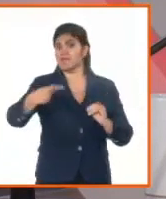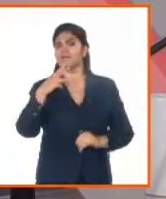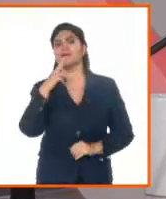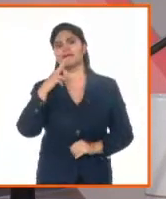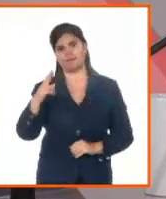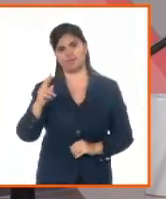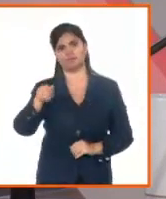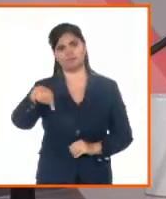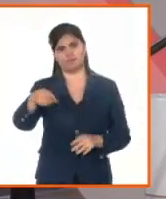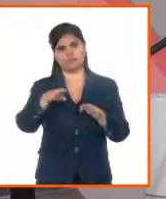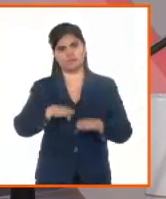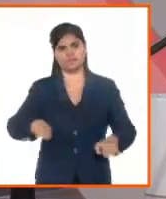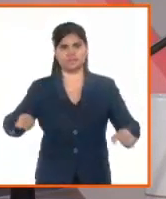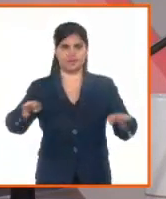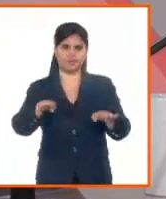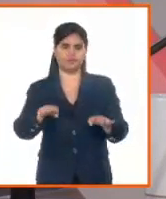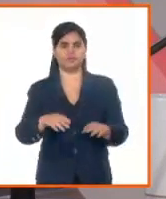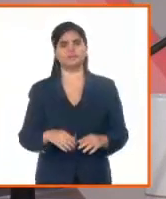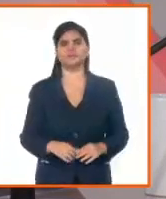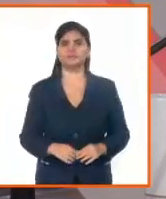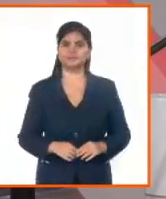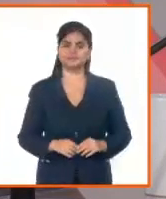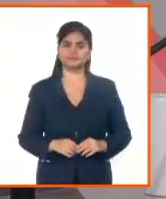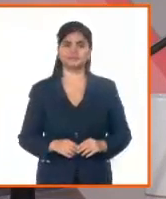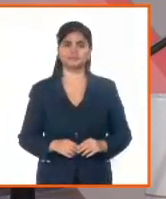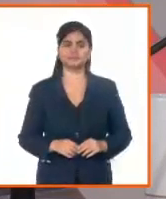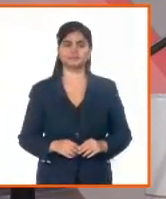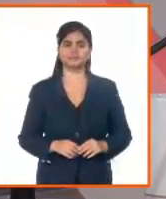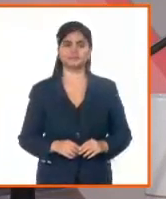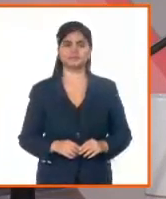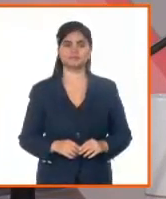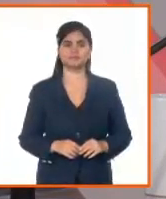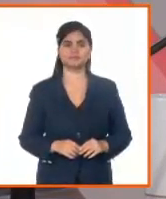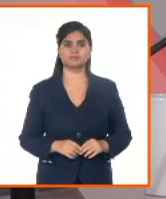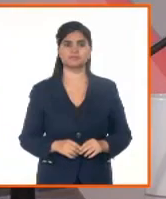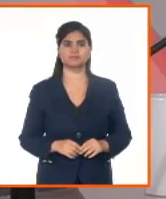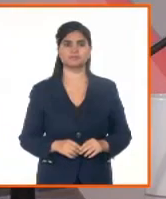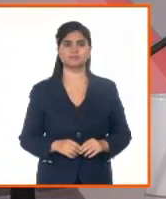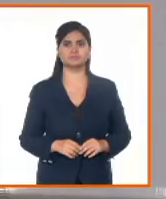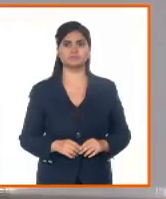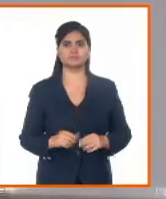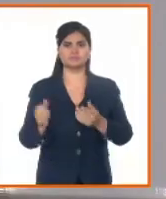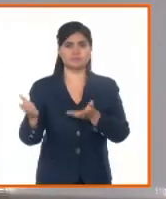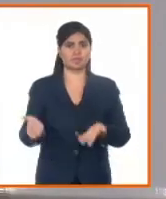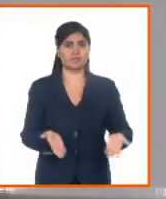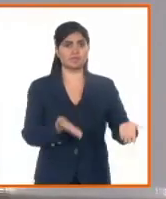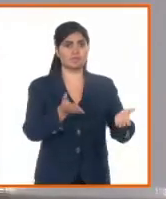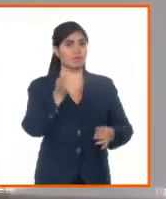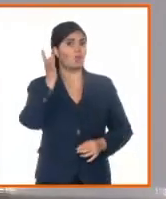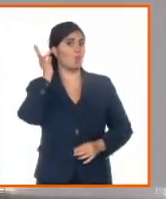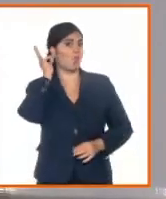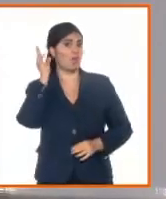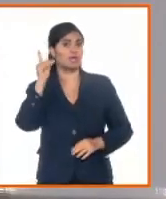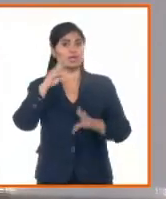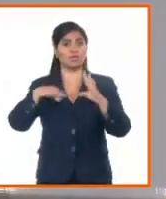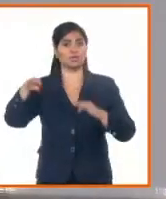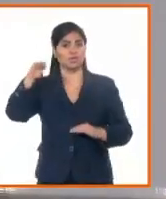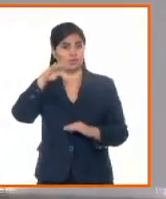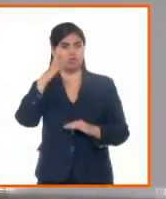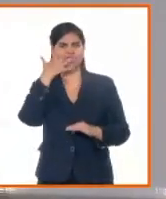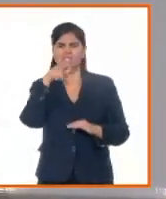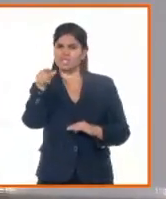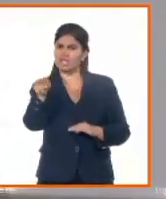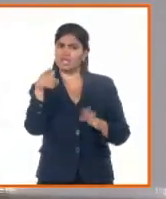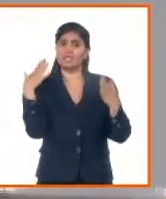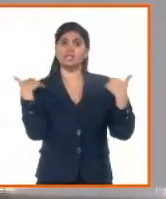radio oyentes e internautas. Tengo el placer de compartir nuestra emisión de hoy con la doctora Olga Lidia Pérez Díaz, directora general de